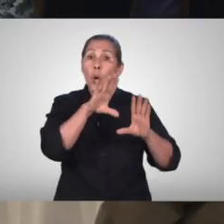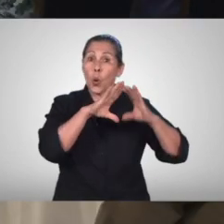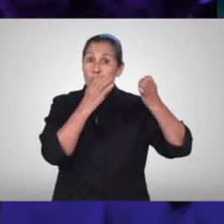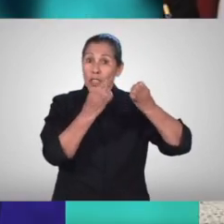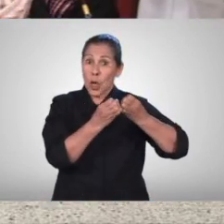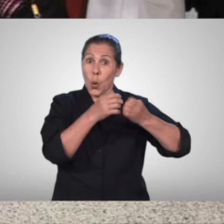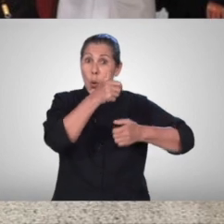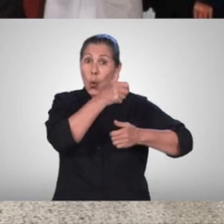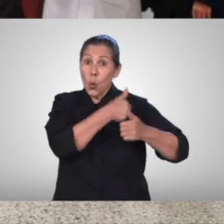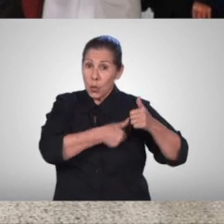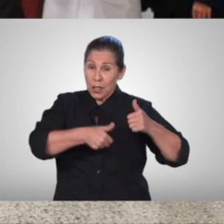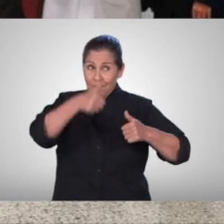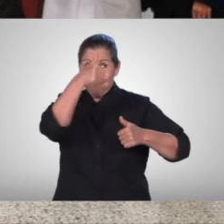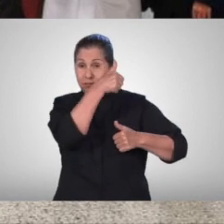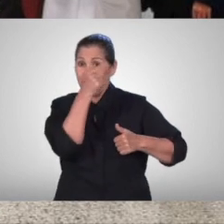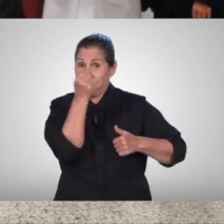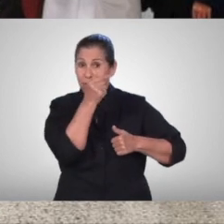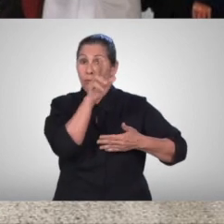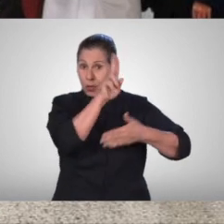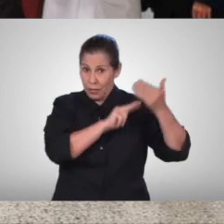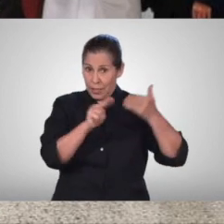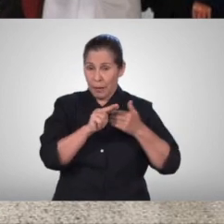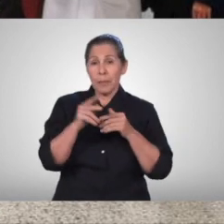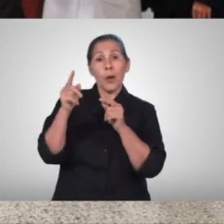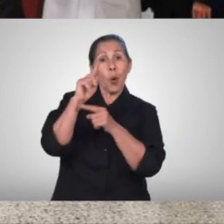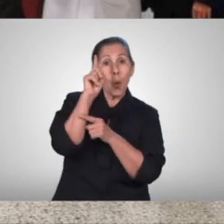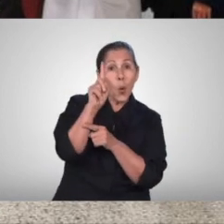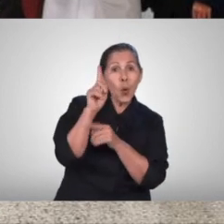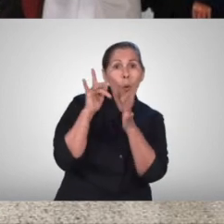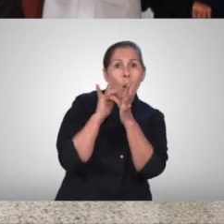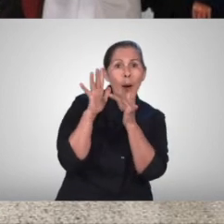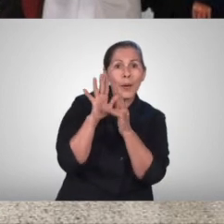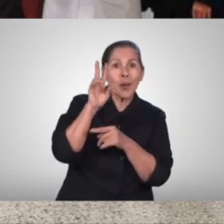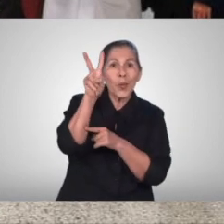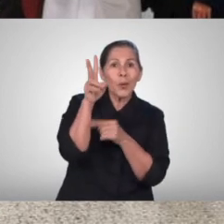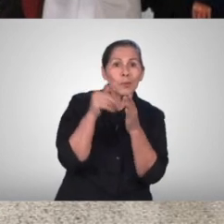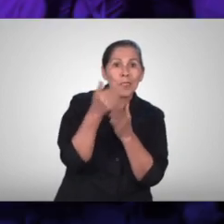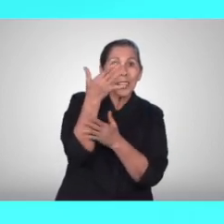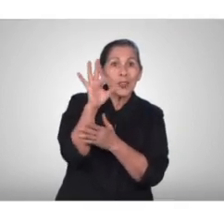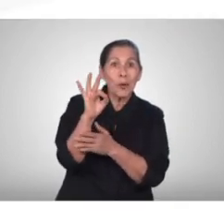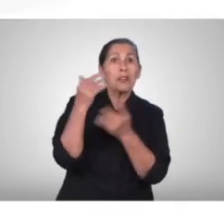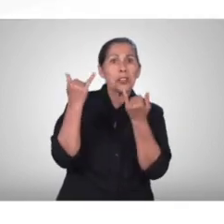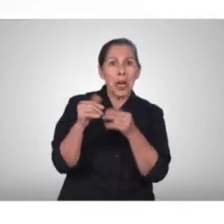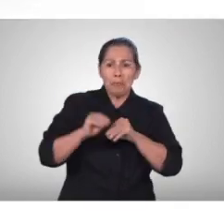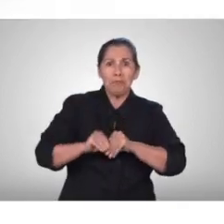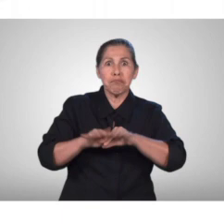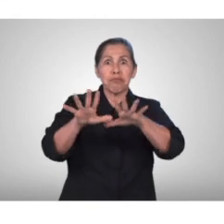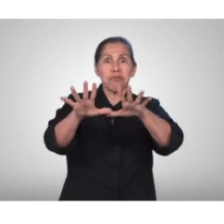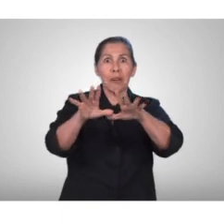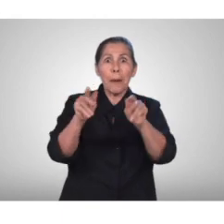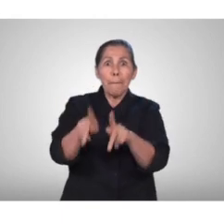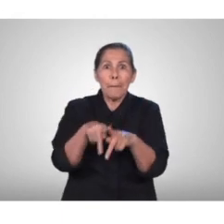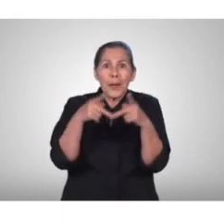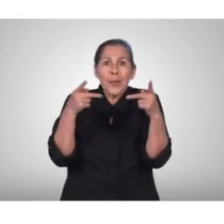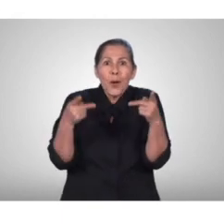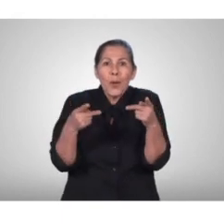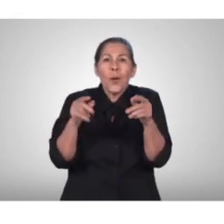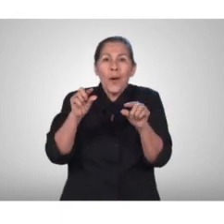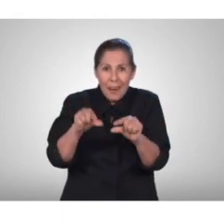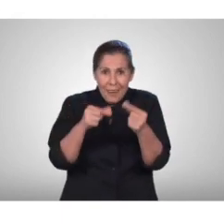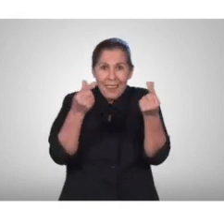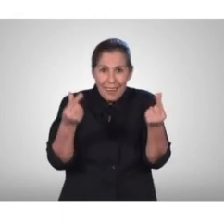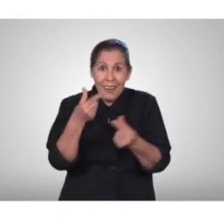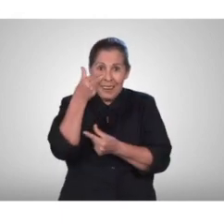y el primero de abril del 2019 se publicó oficialmente en el diario la gaceta de acuerdo a lo establecido en el